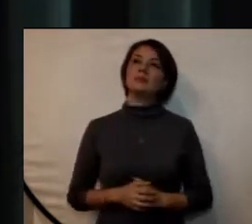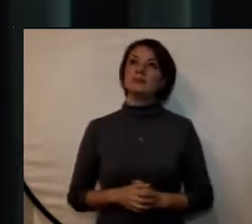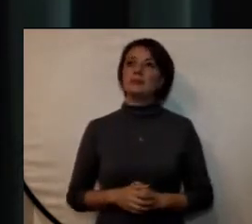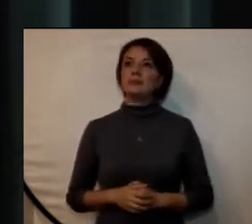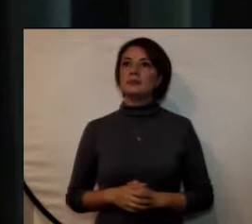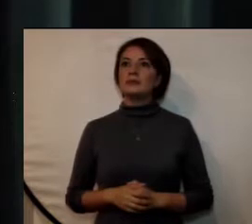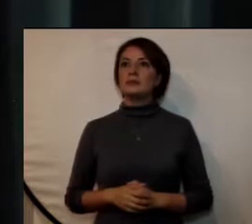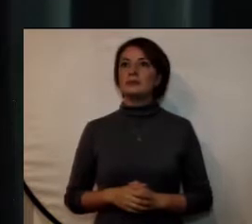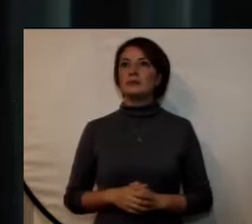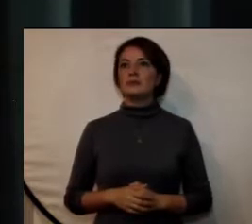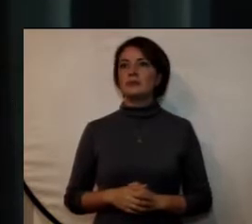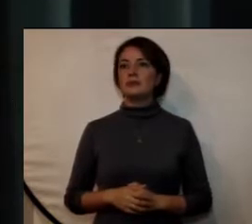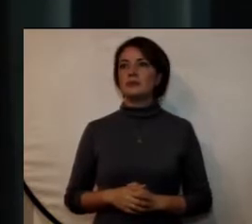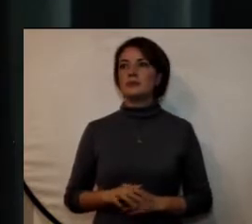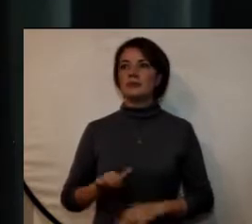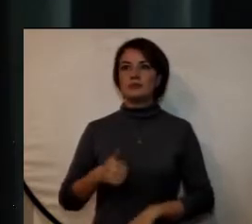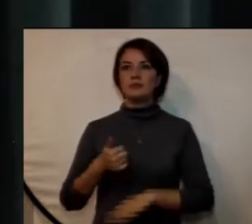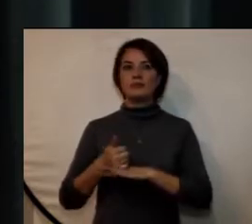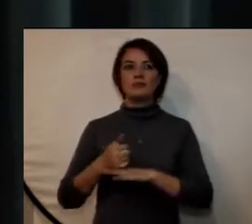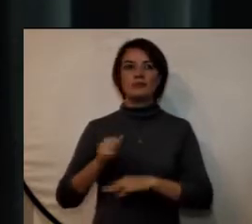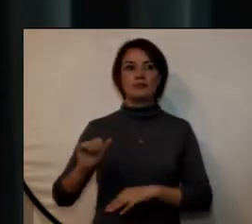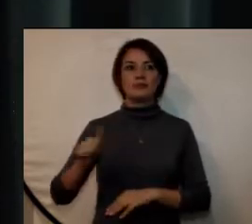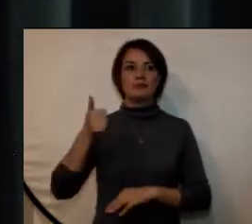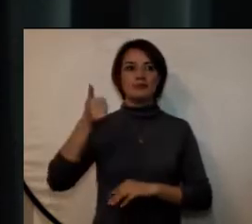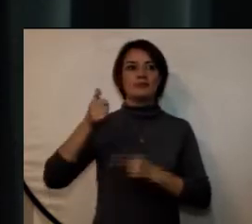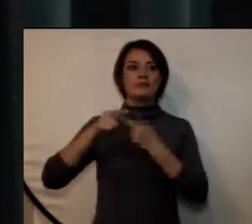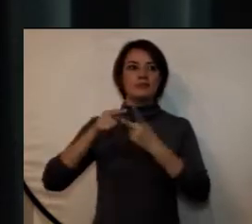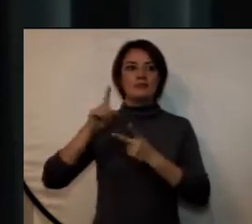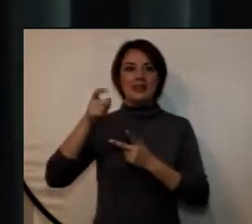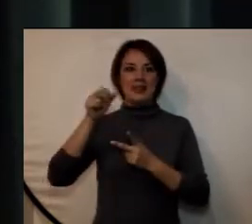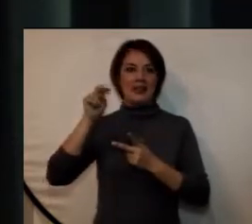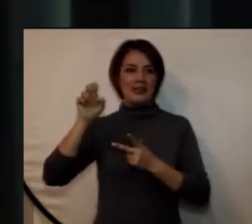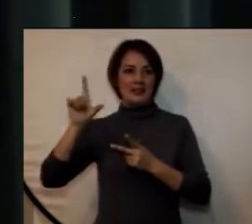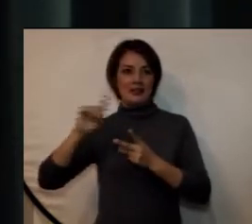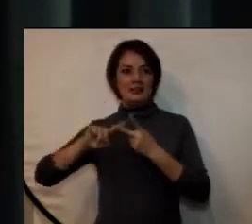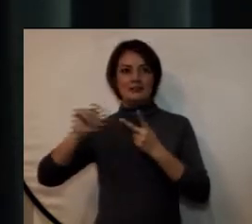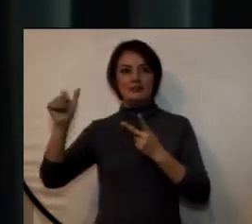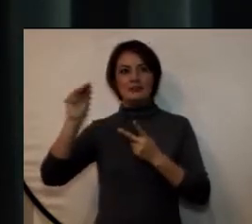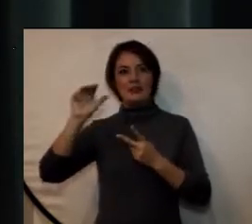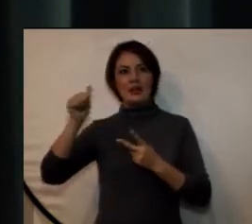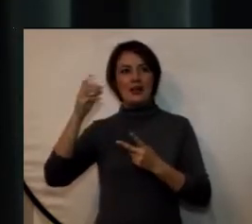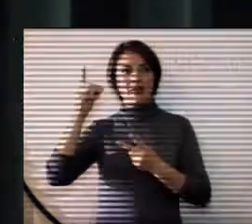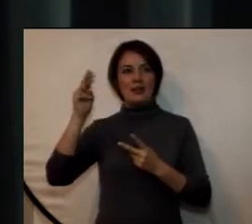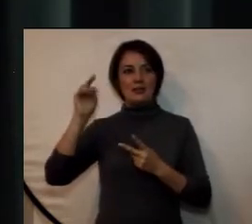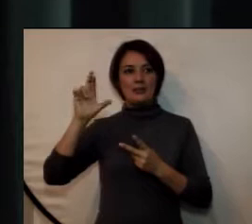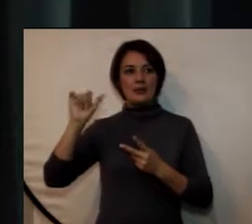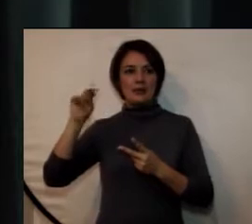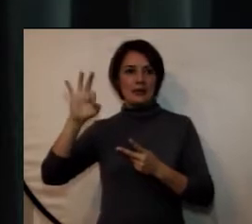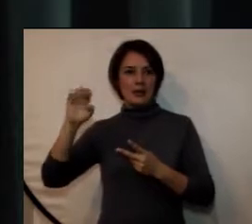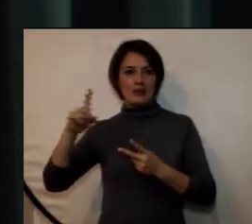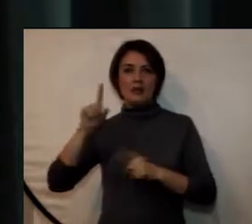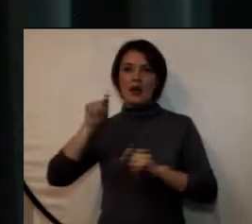Señores generales y almirantes, en actividad y en uso de buen retiro,